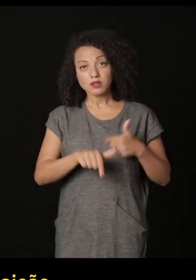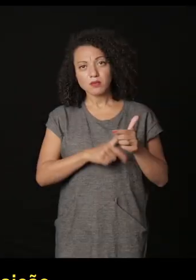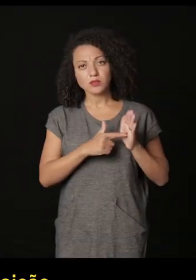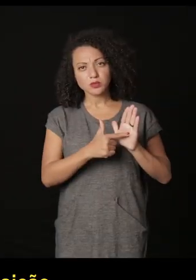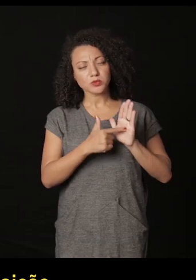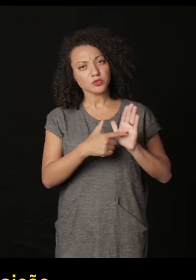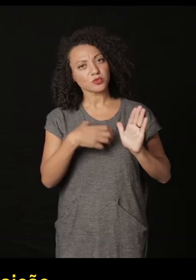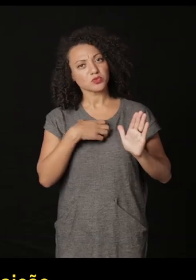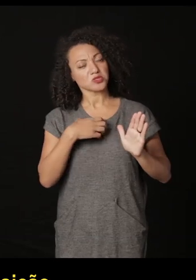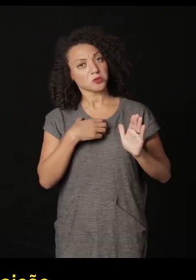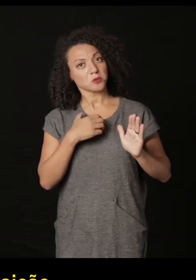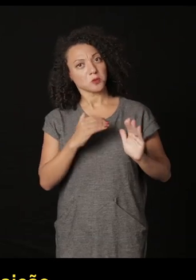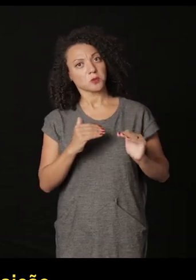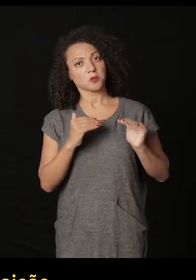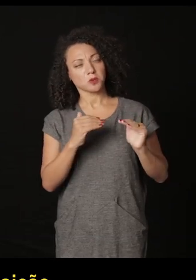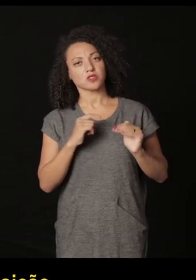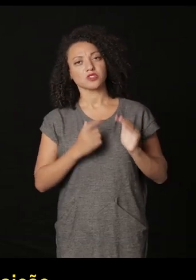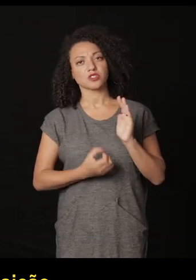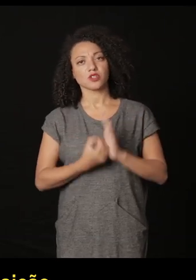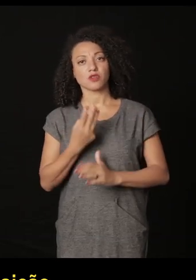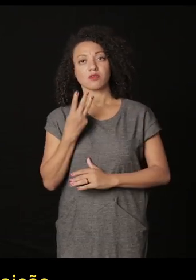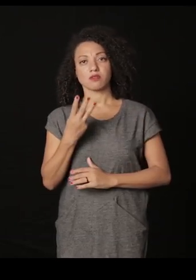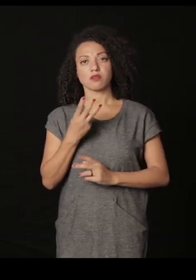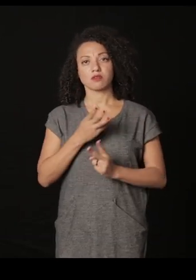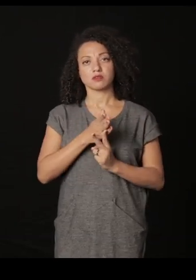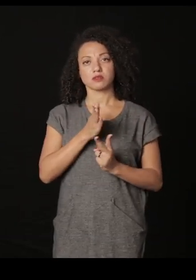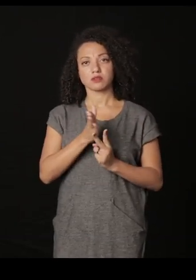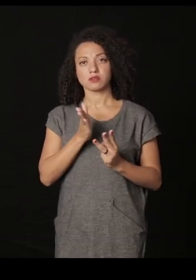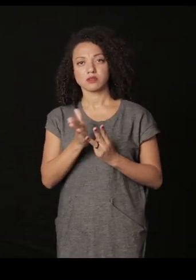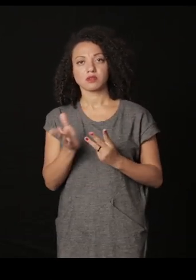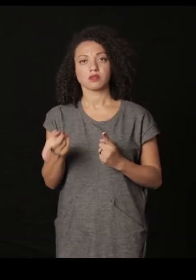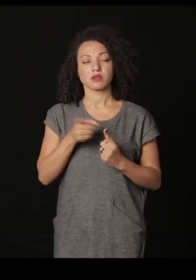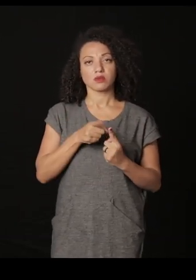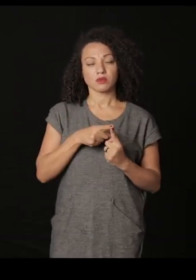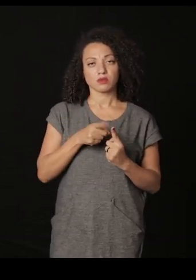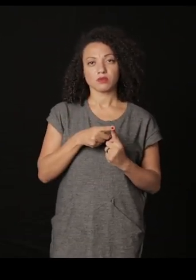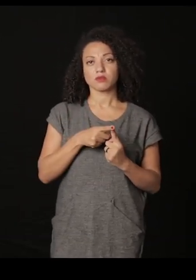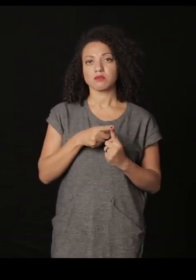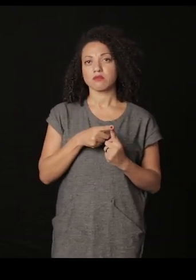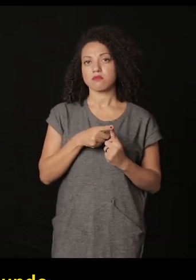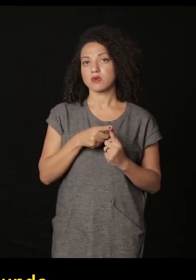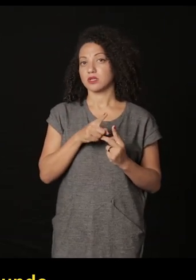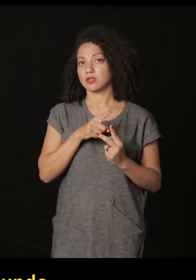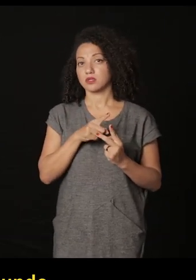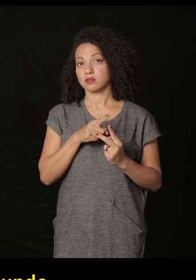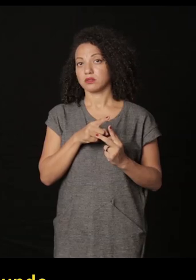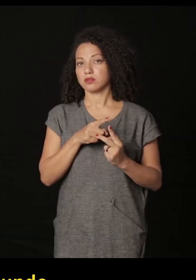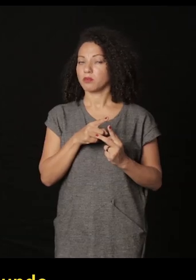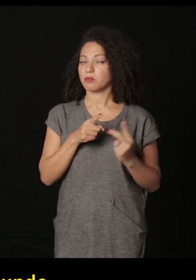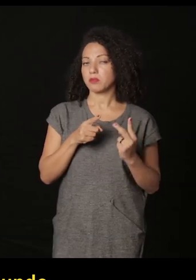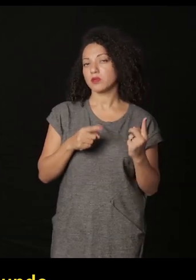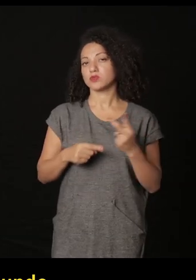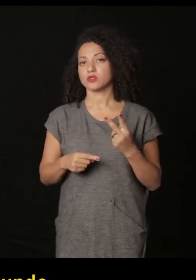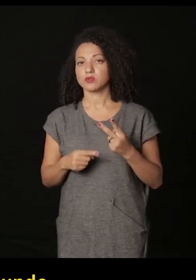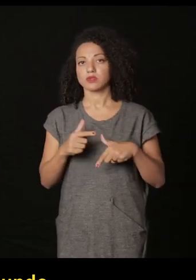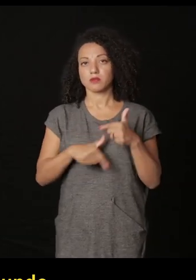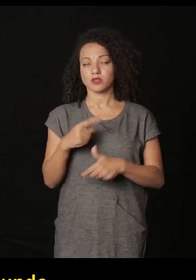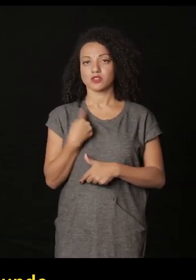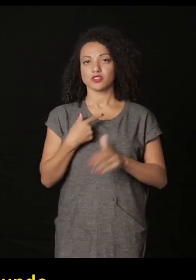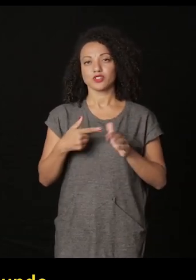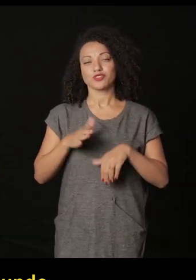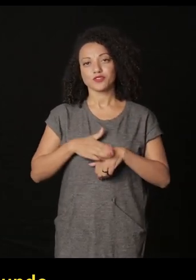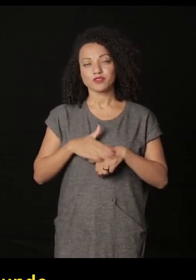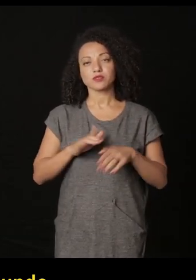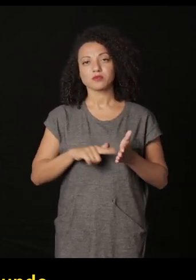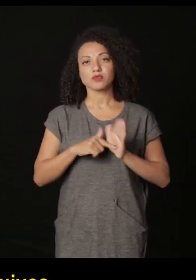Como no, el trabajo de la exposición de otro nivel. Hemos tres líneas en nuestra curaduría. Una, que es el primer y el segundo trabajo